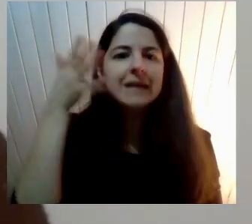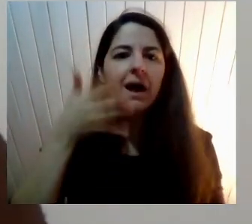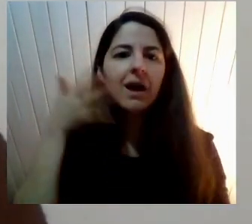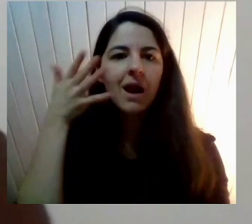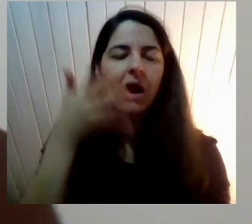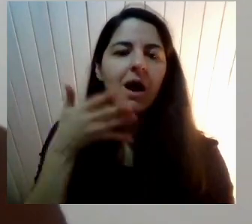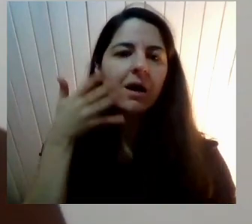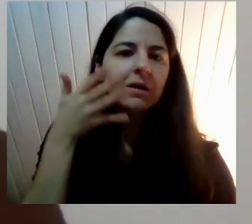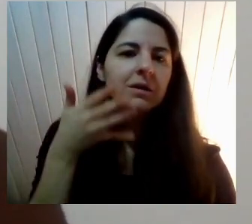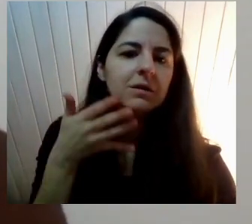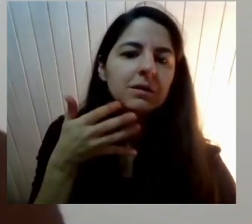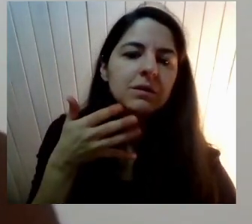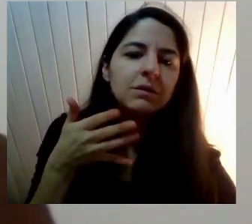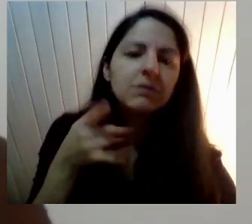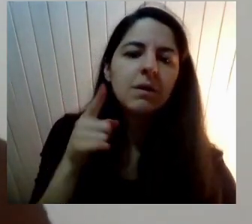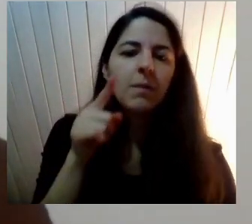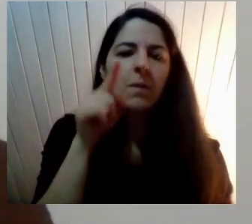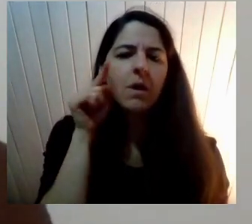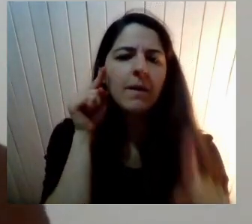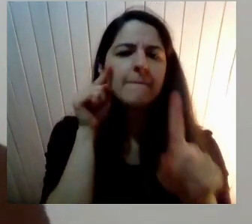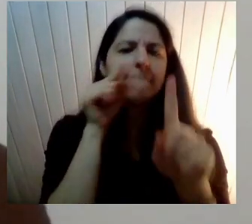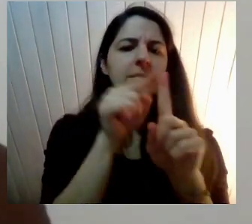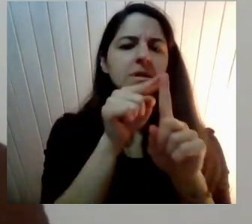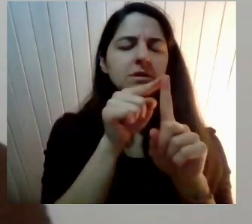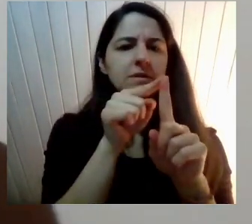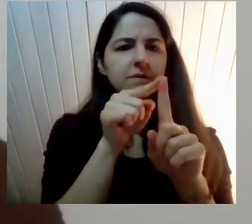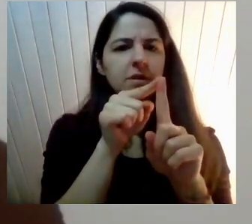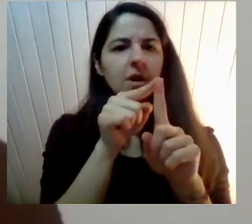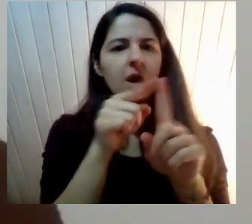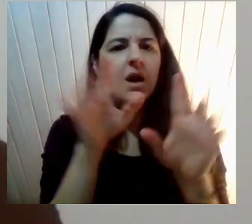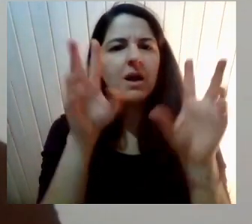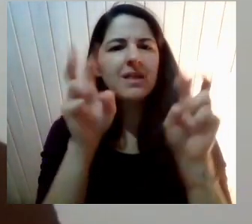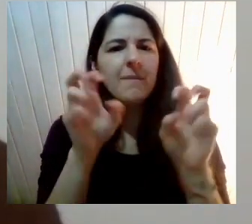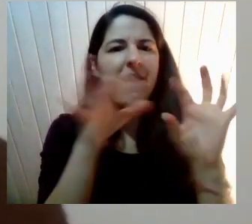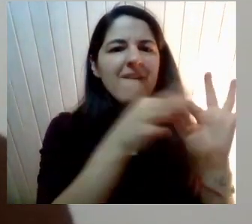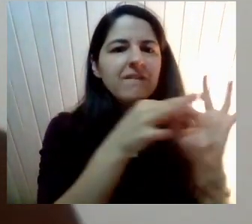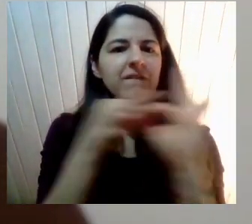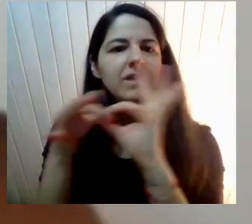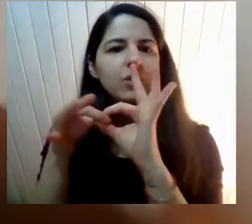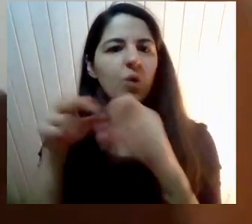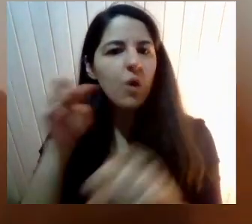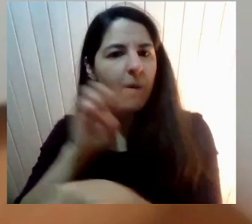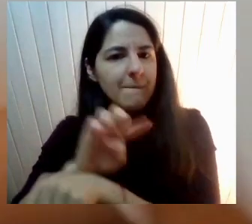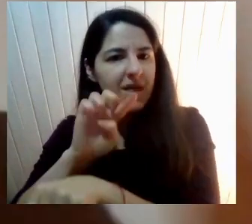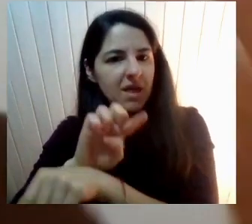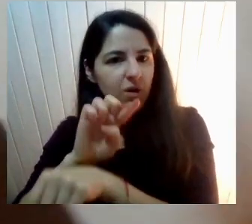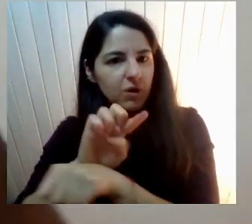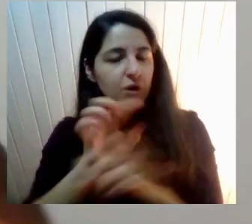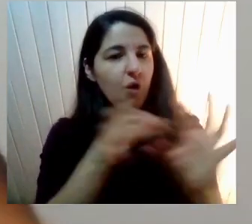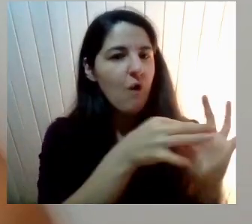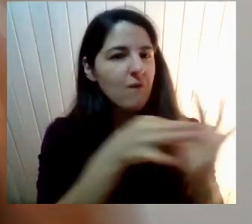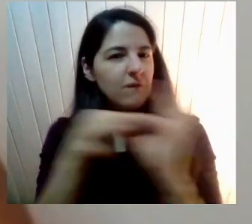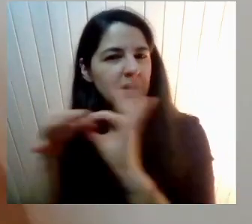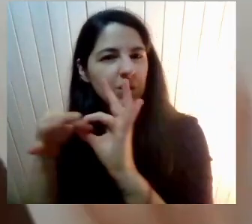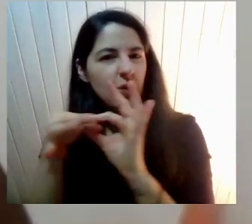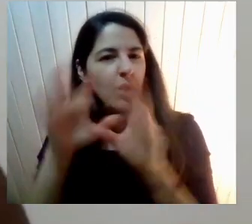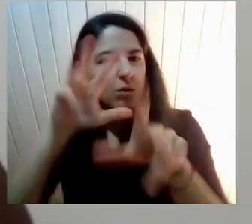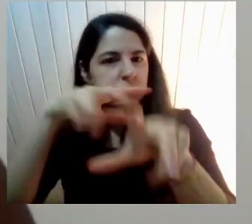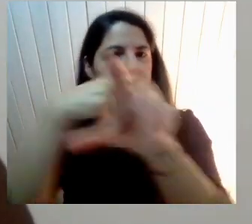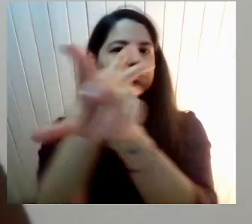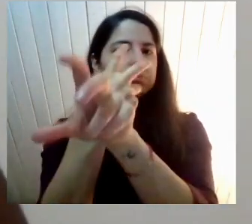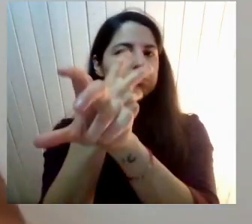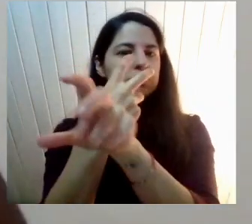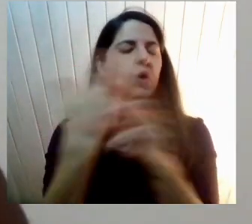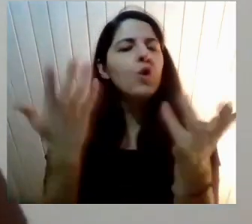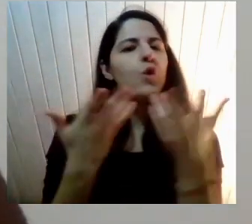específica A propósito del vínculo Pedagógico Del vínculo Que se establece En clases online A través de estas pantallas ¿Cómo se transforma El